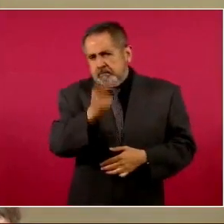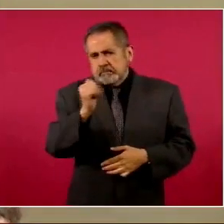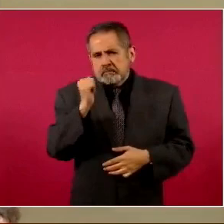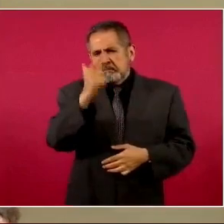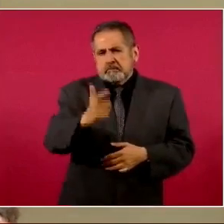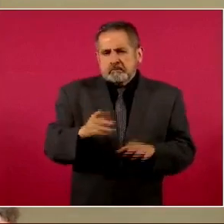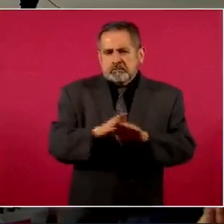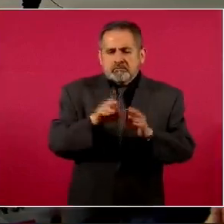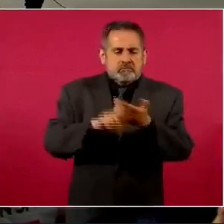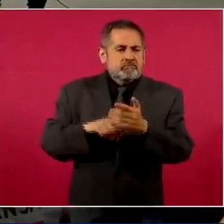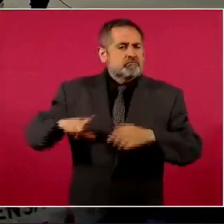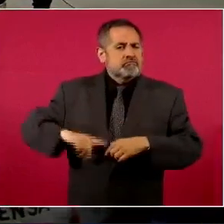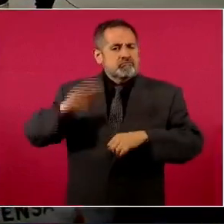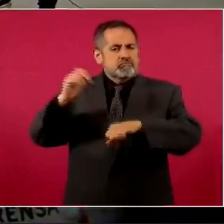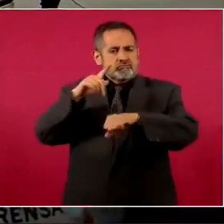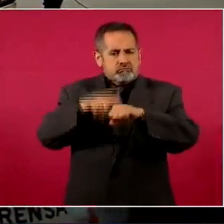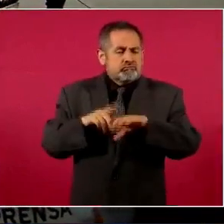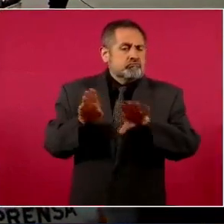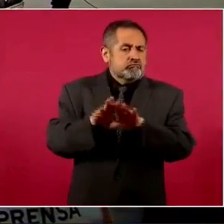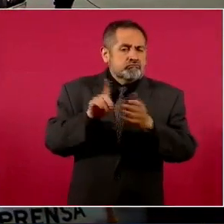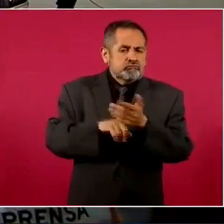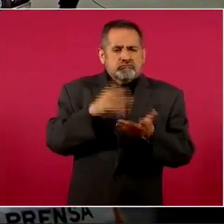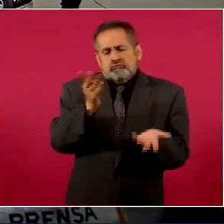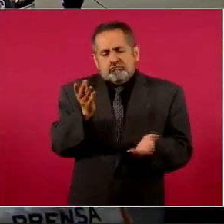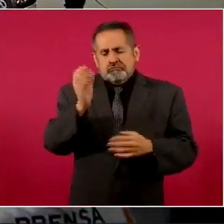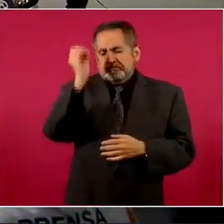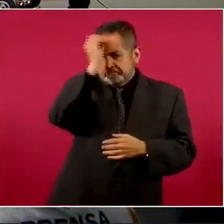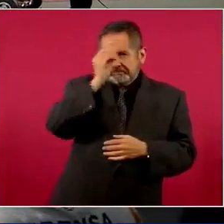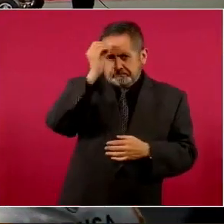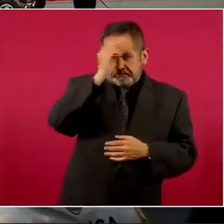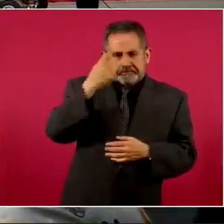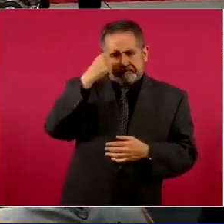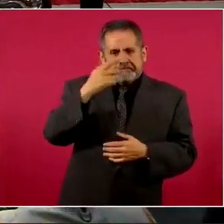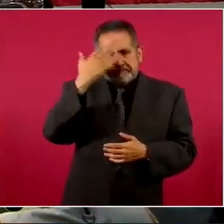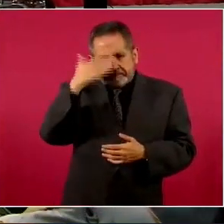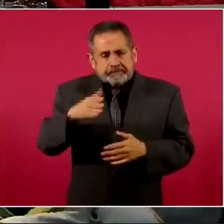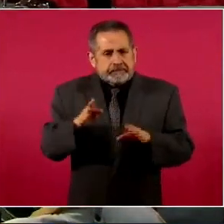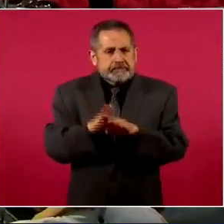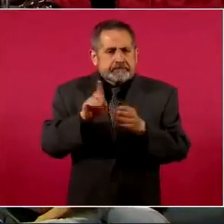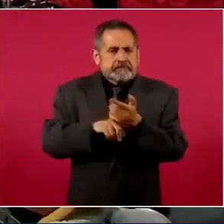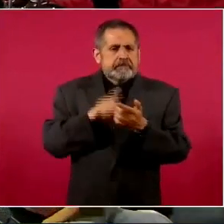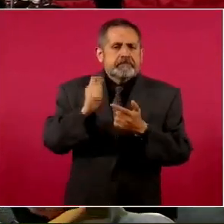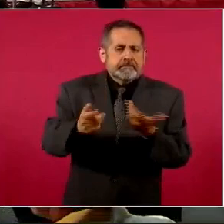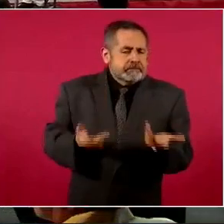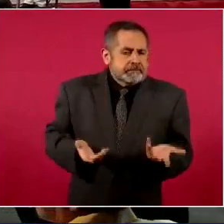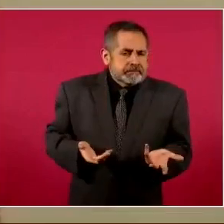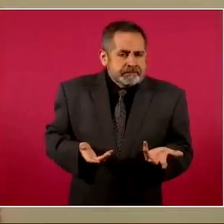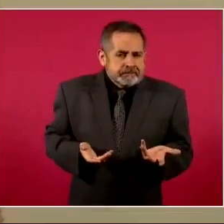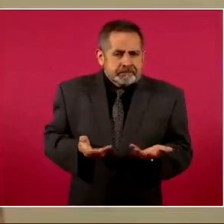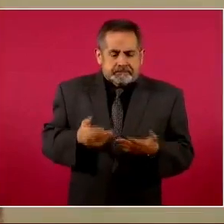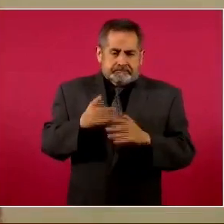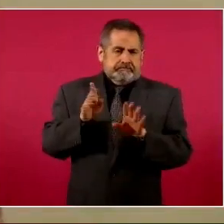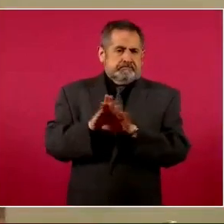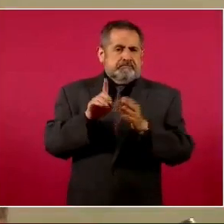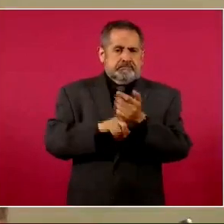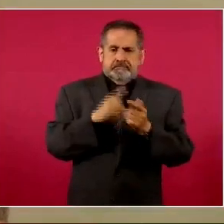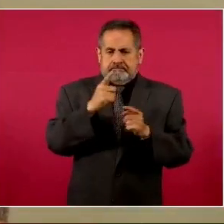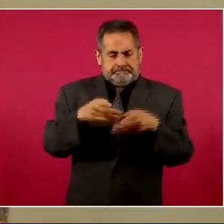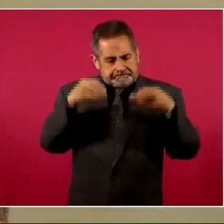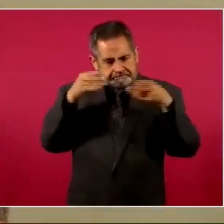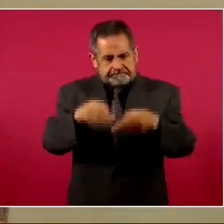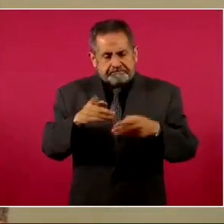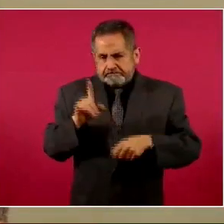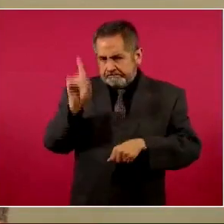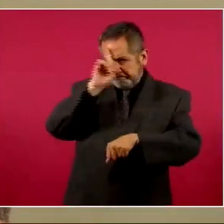desde el gobierno federal o en su defecto su opinión para saber de qué manera se puede, número uno, atender esta